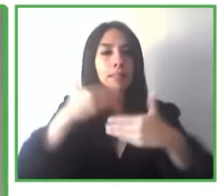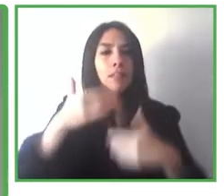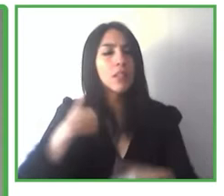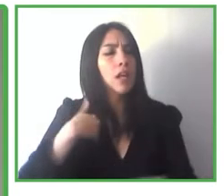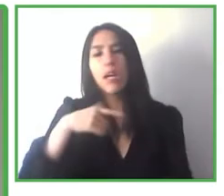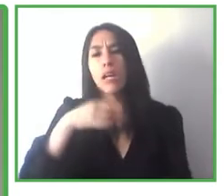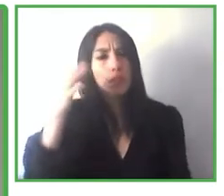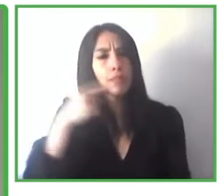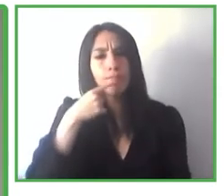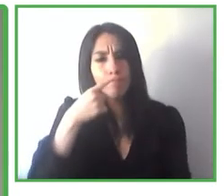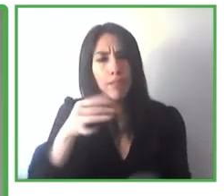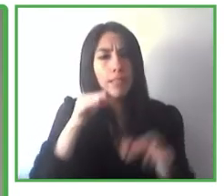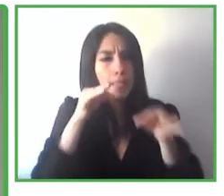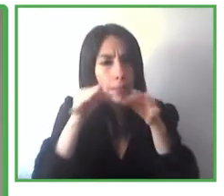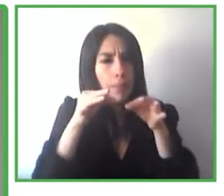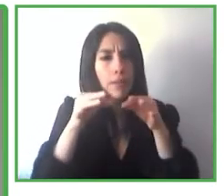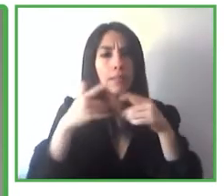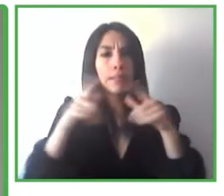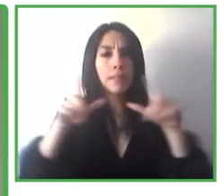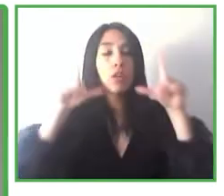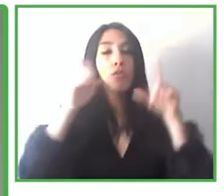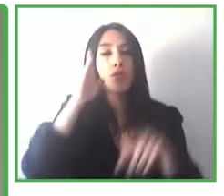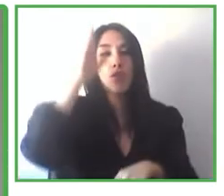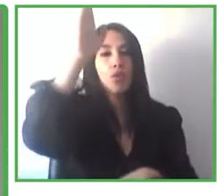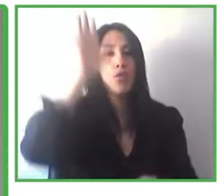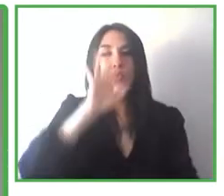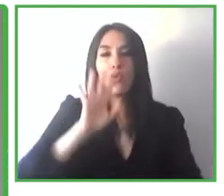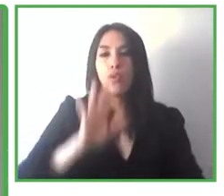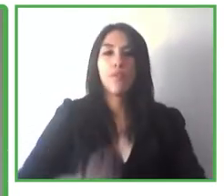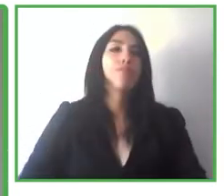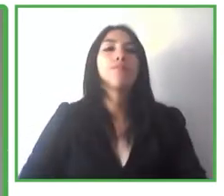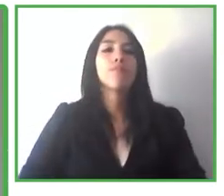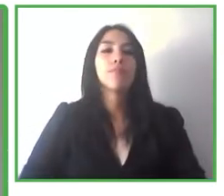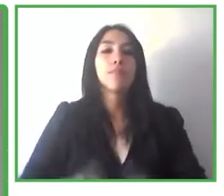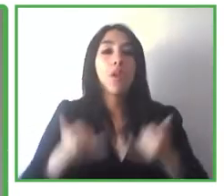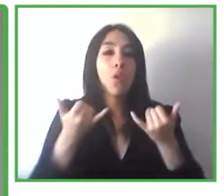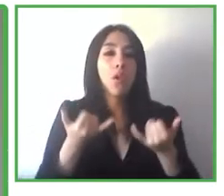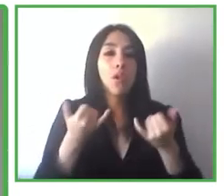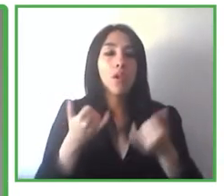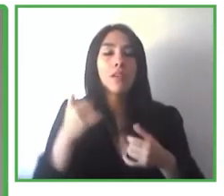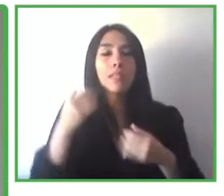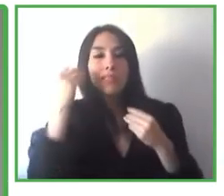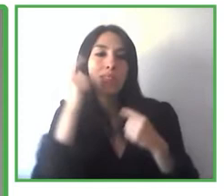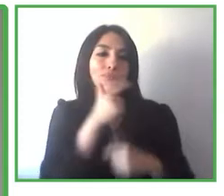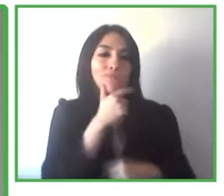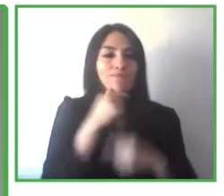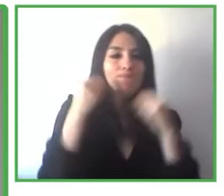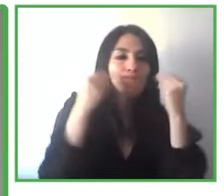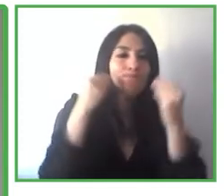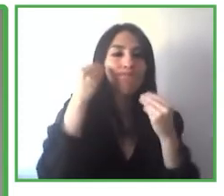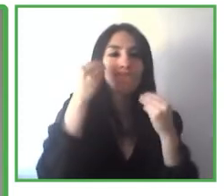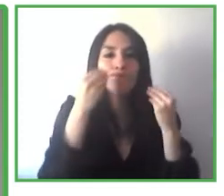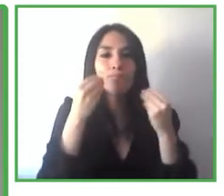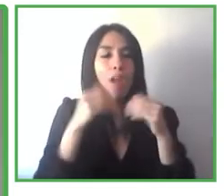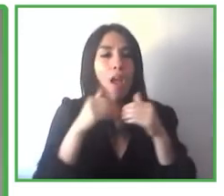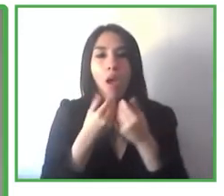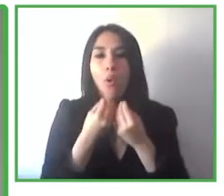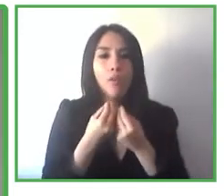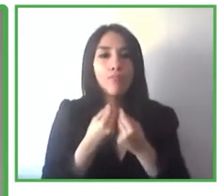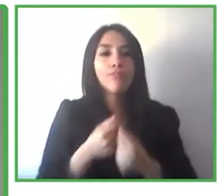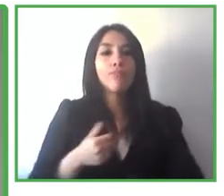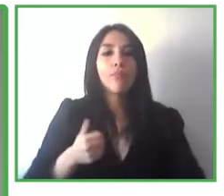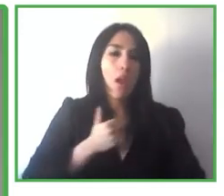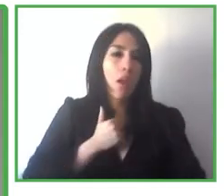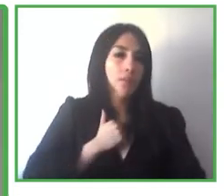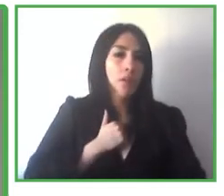futuro, con lo cual pues eso es lo que también genera incertidumbre y cómo se va a aplicar en el futuro. Por ejemplo, podemos decir